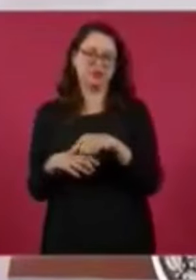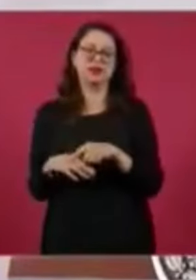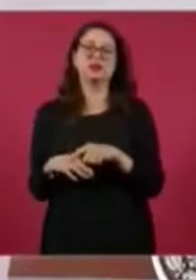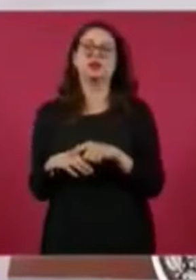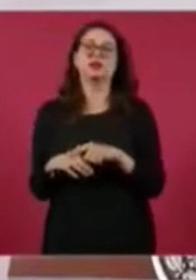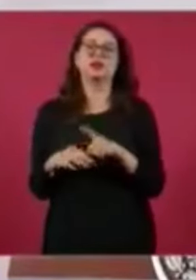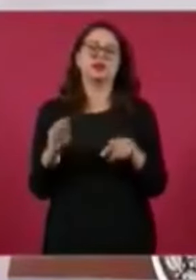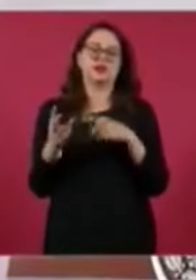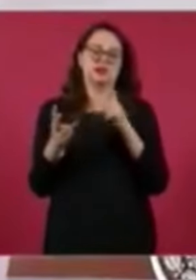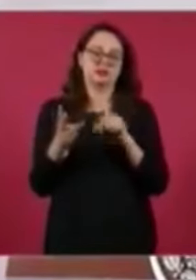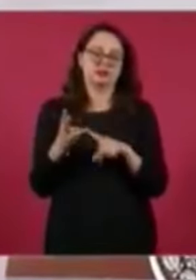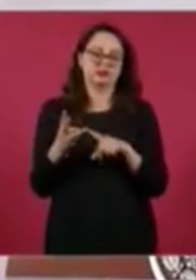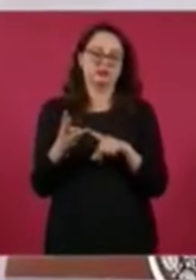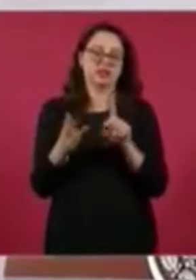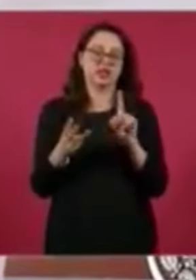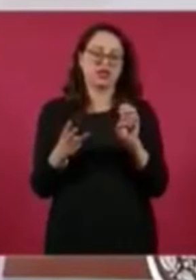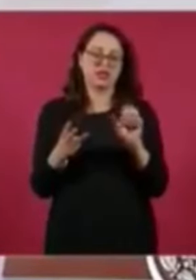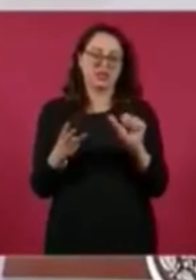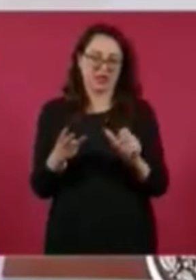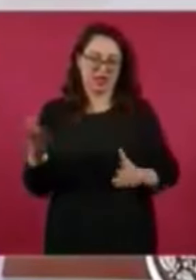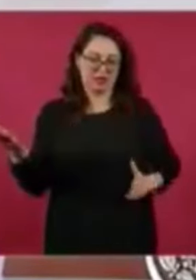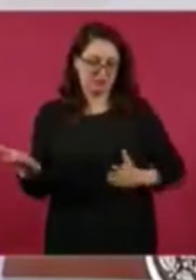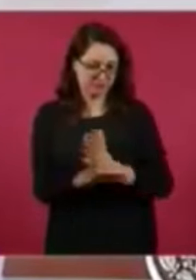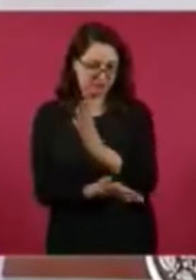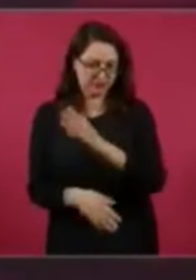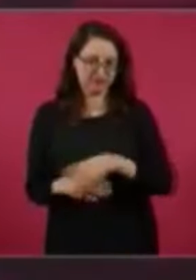la intervención de la DEA.